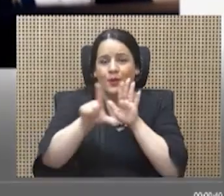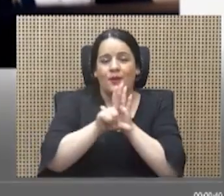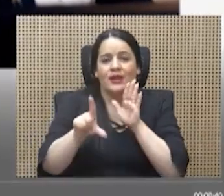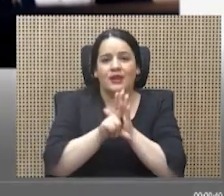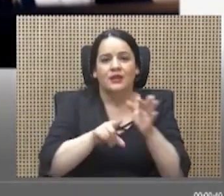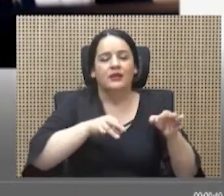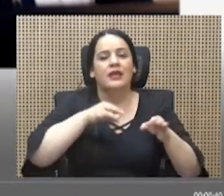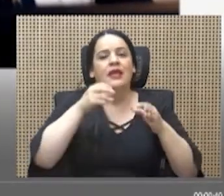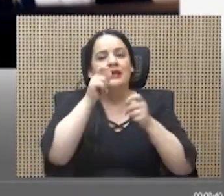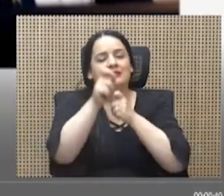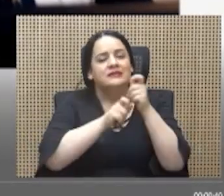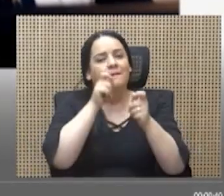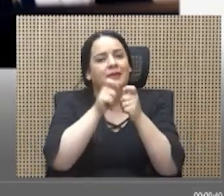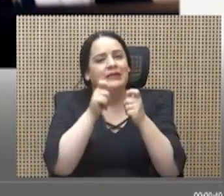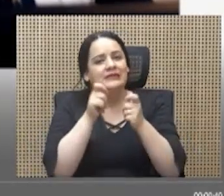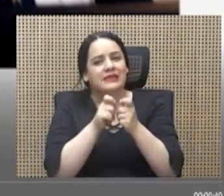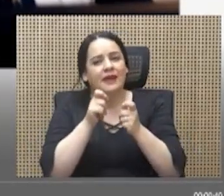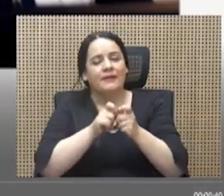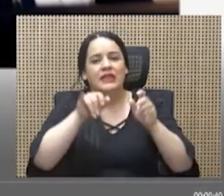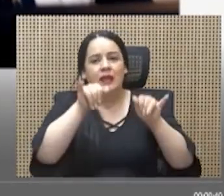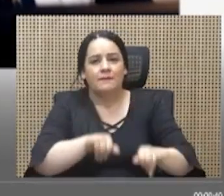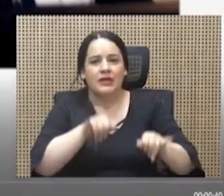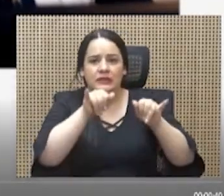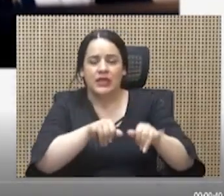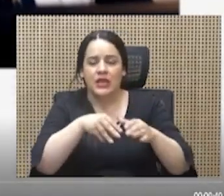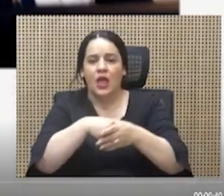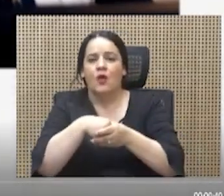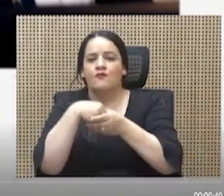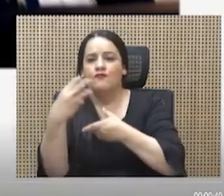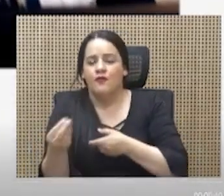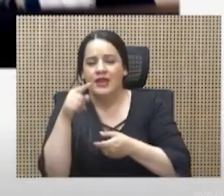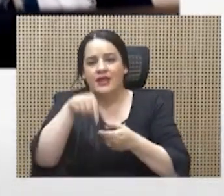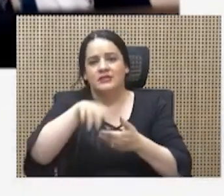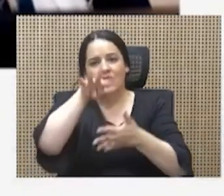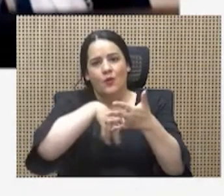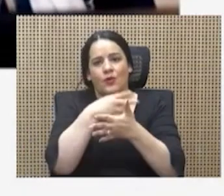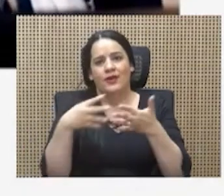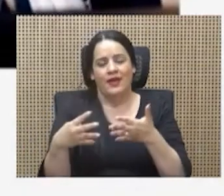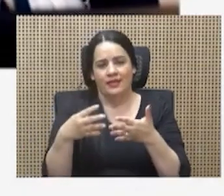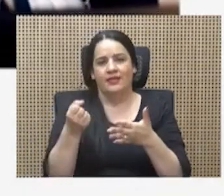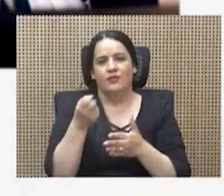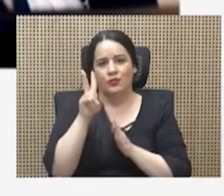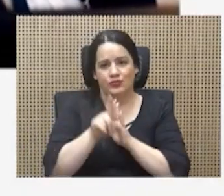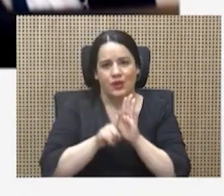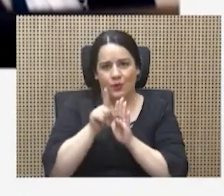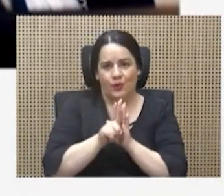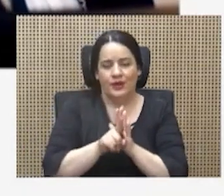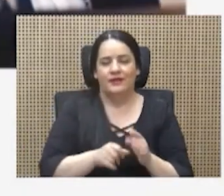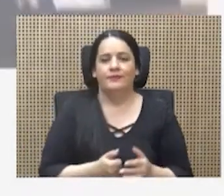explícitamente los mantiene fuera de esta jornada excepcional. Siguiente.